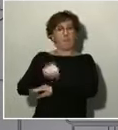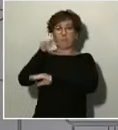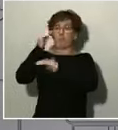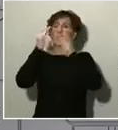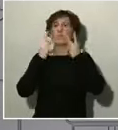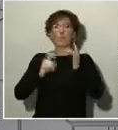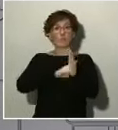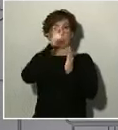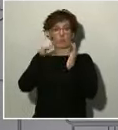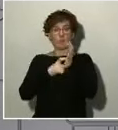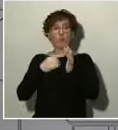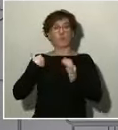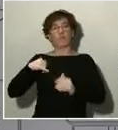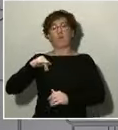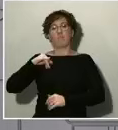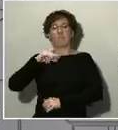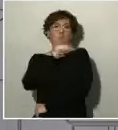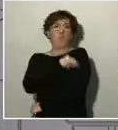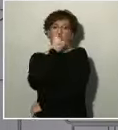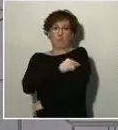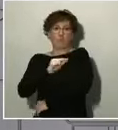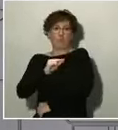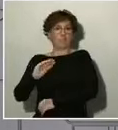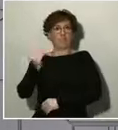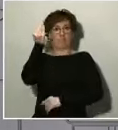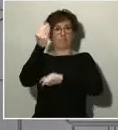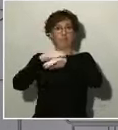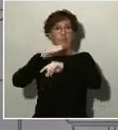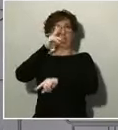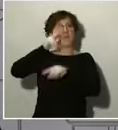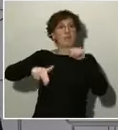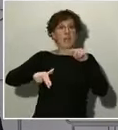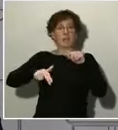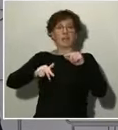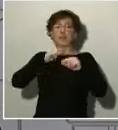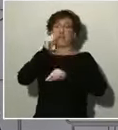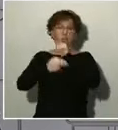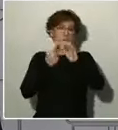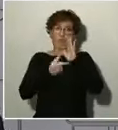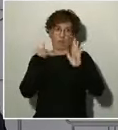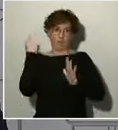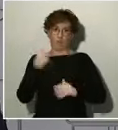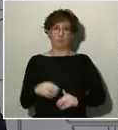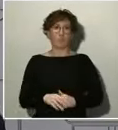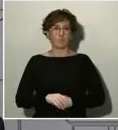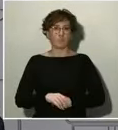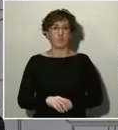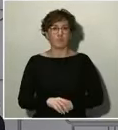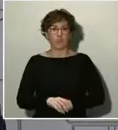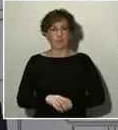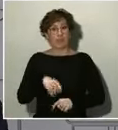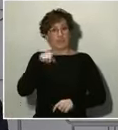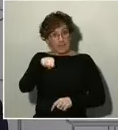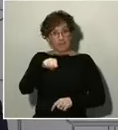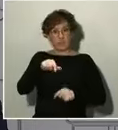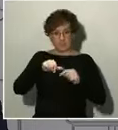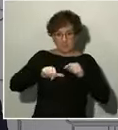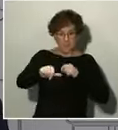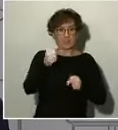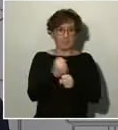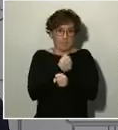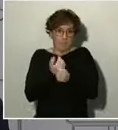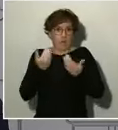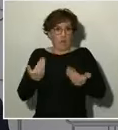permita evitar y eliminar la infección. Esa es la tarea que tenemos por delante en el Frente